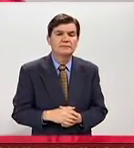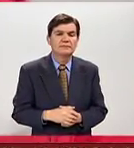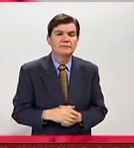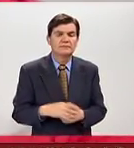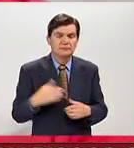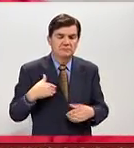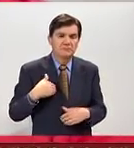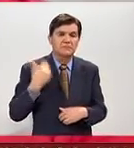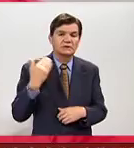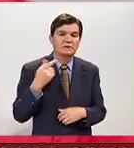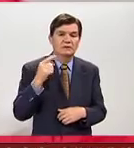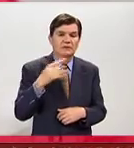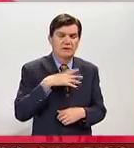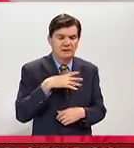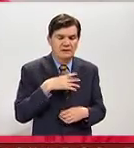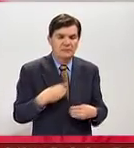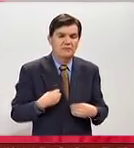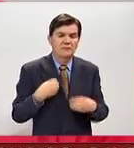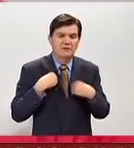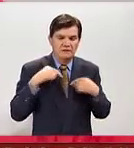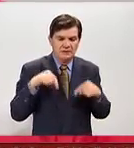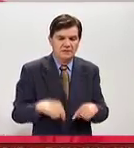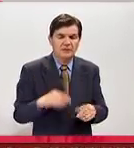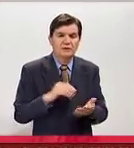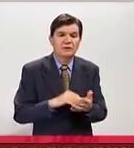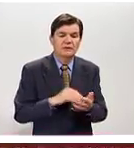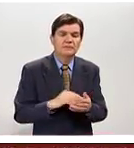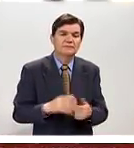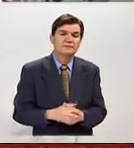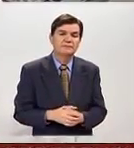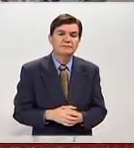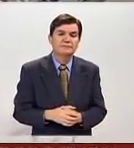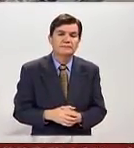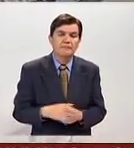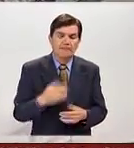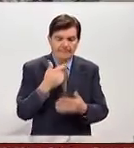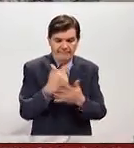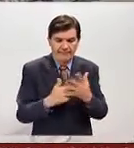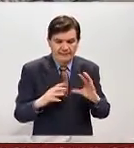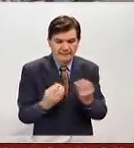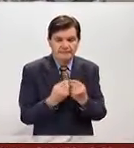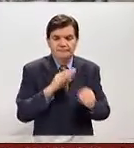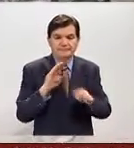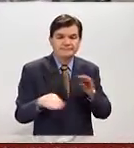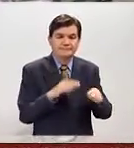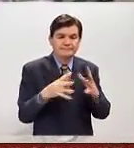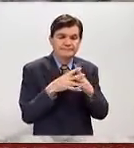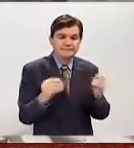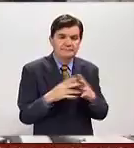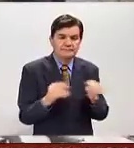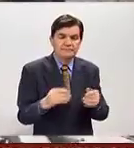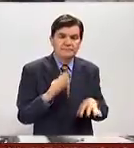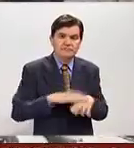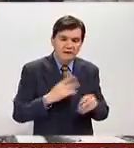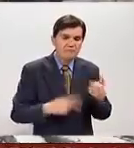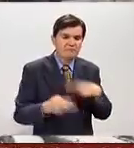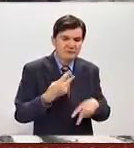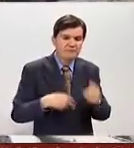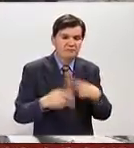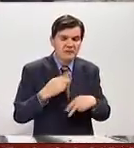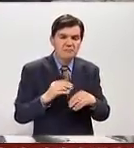Milagrosamente él nos tiene todavía con vida aquí, señor Periódico. La cifra de muertos y desaparecidos no ha dejado de aumentar.